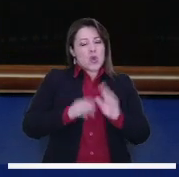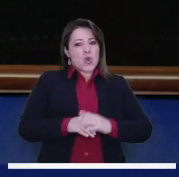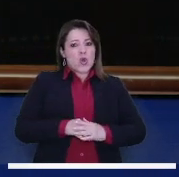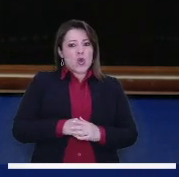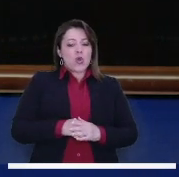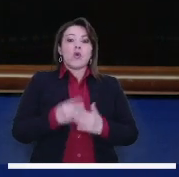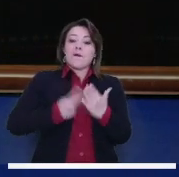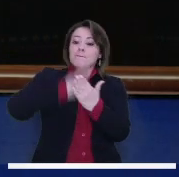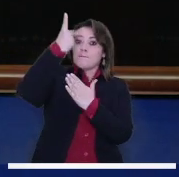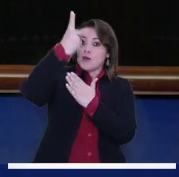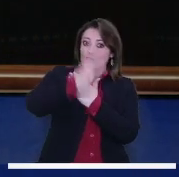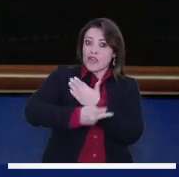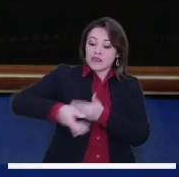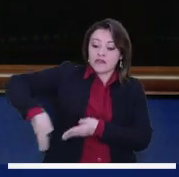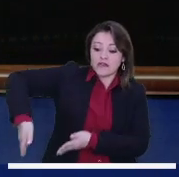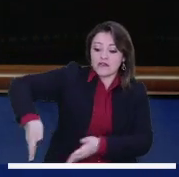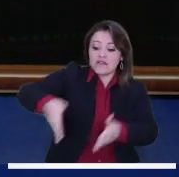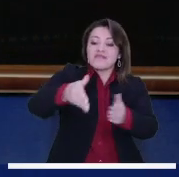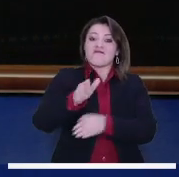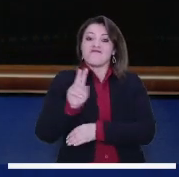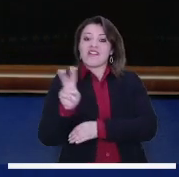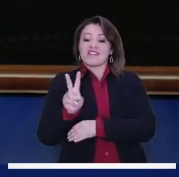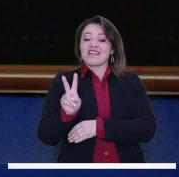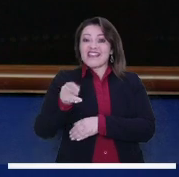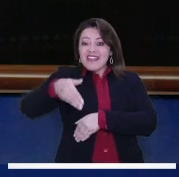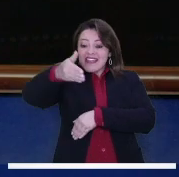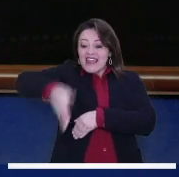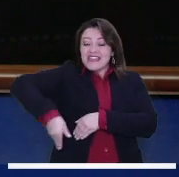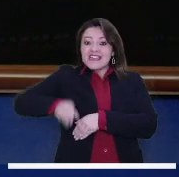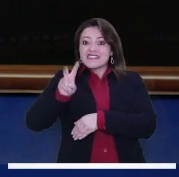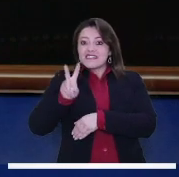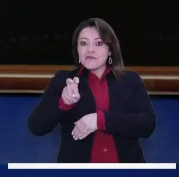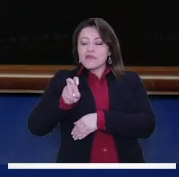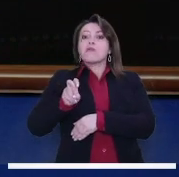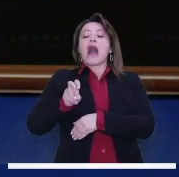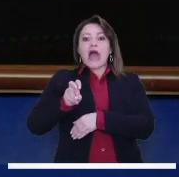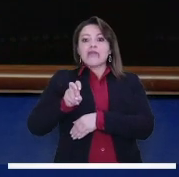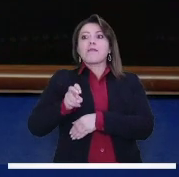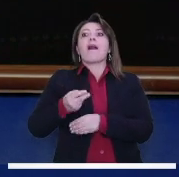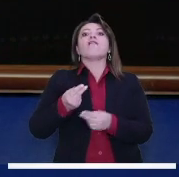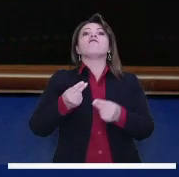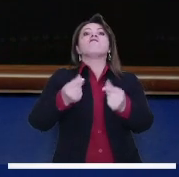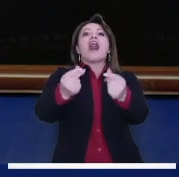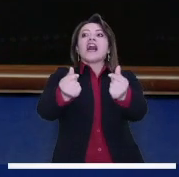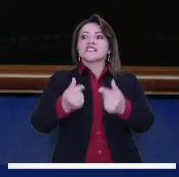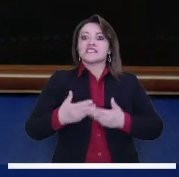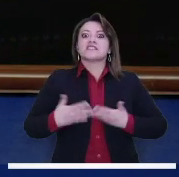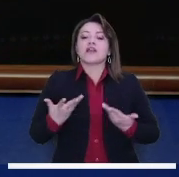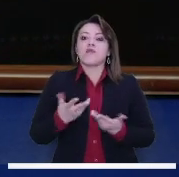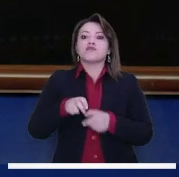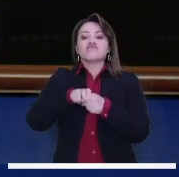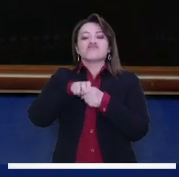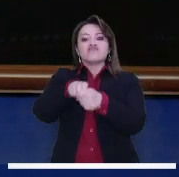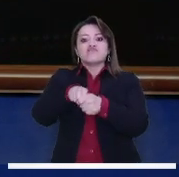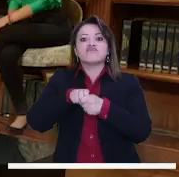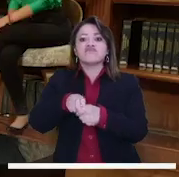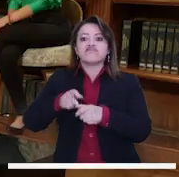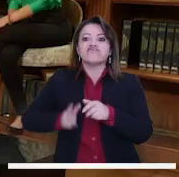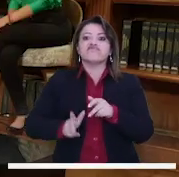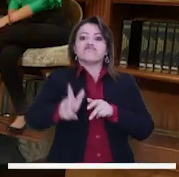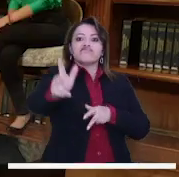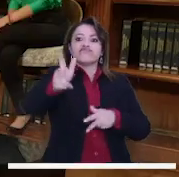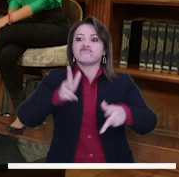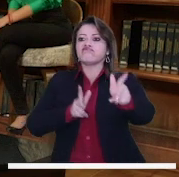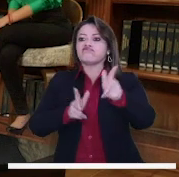Si algo, lo que busca el proyecto, pues es que más gente se pueda movilizar en transporte público y sobre todo de una forma más rápida.